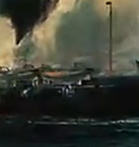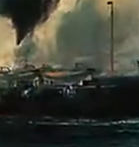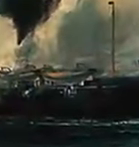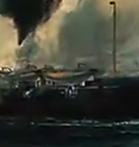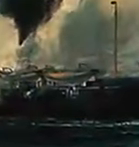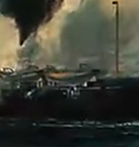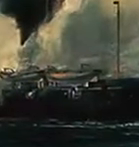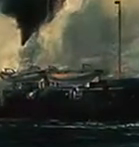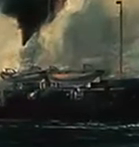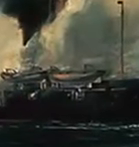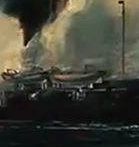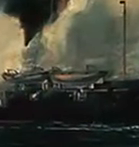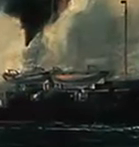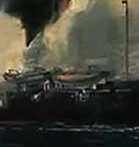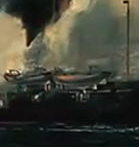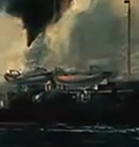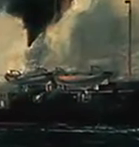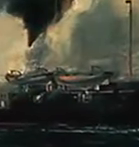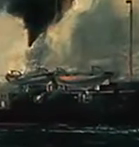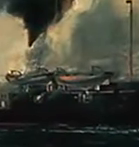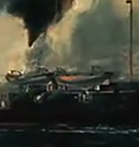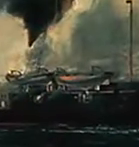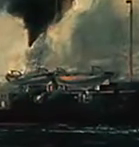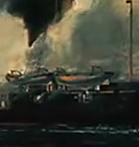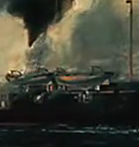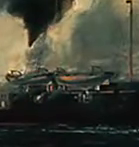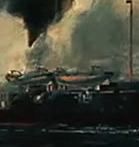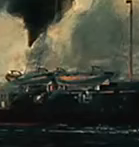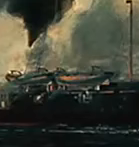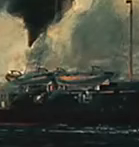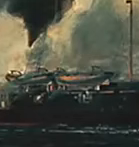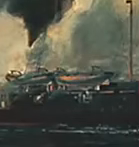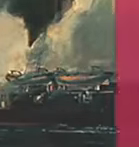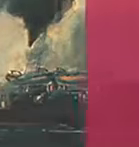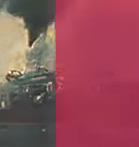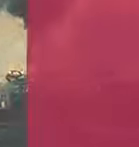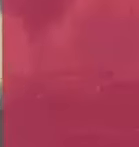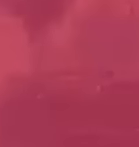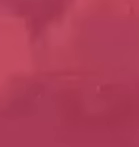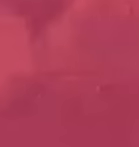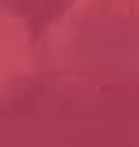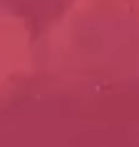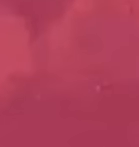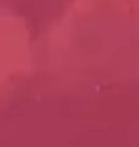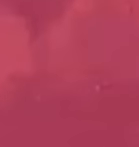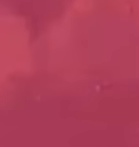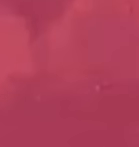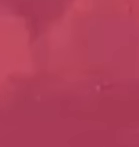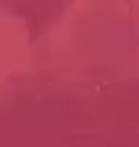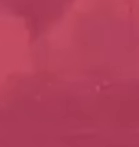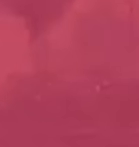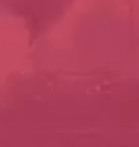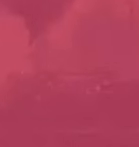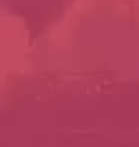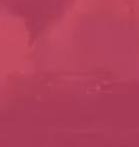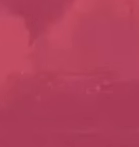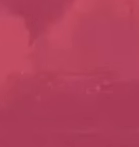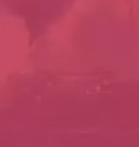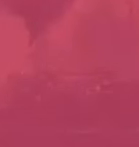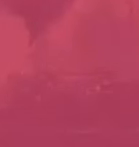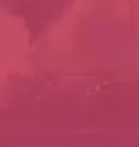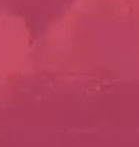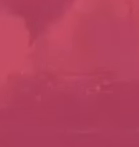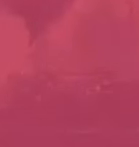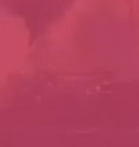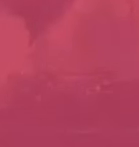guerra con Chile al año siguiente interrumpió el interés de Villarreal por las ciencias y sacó su lado más patriota, enlistándose en el ejército